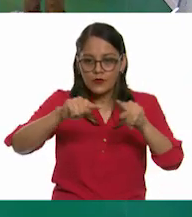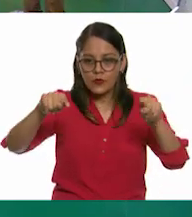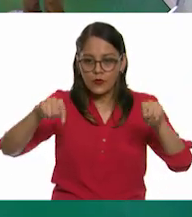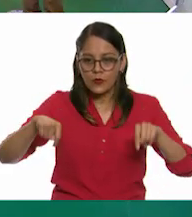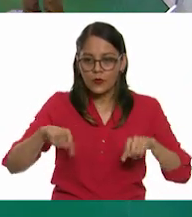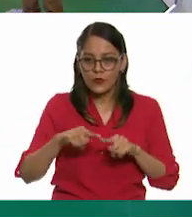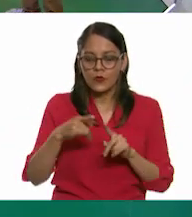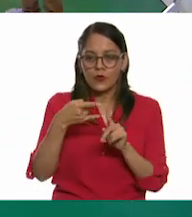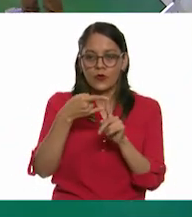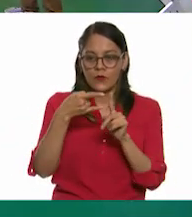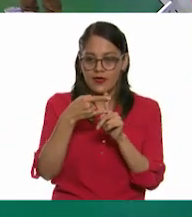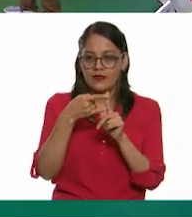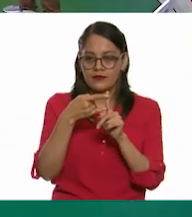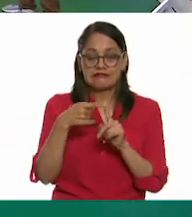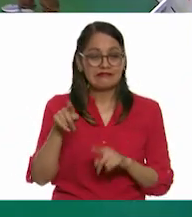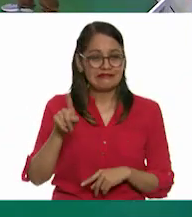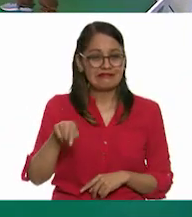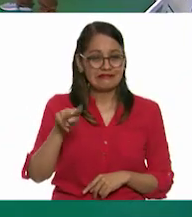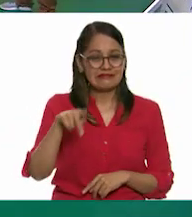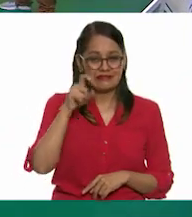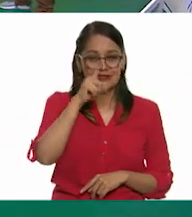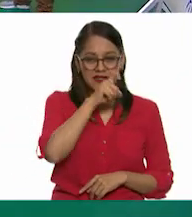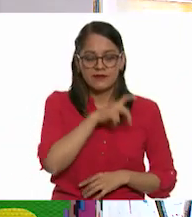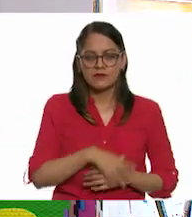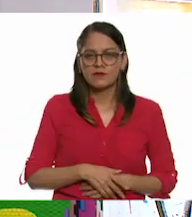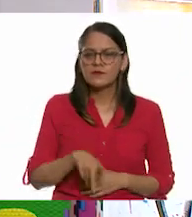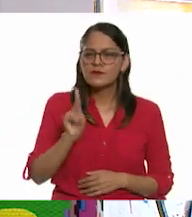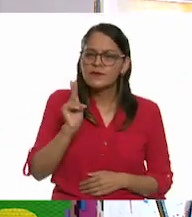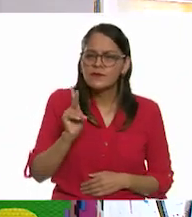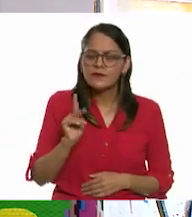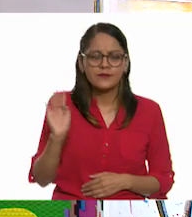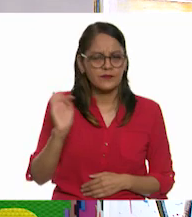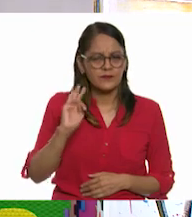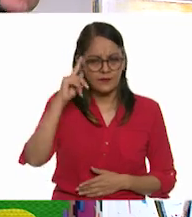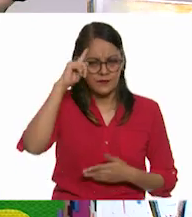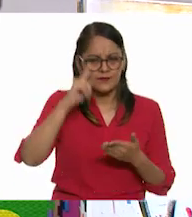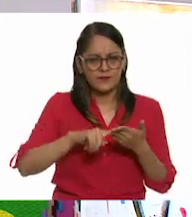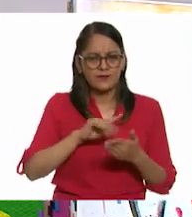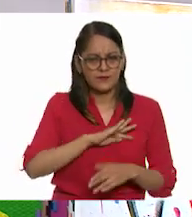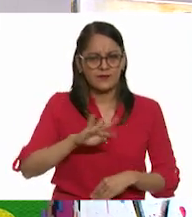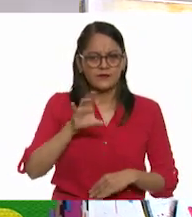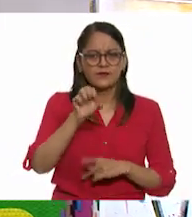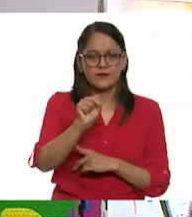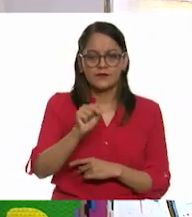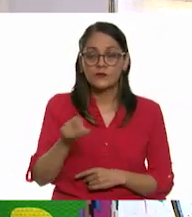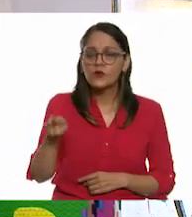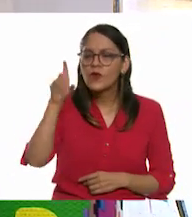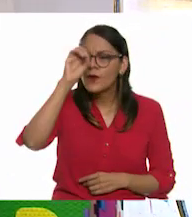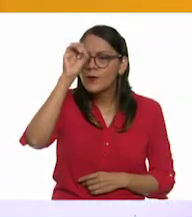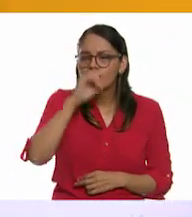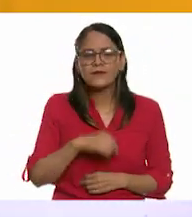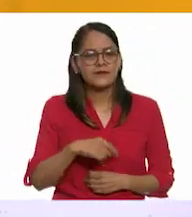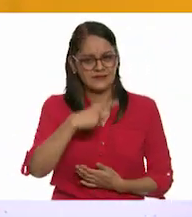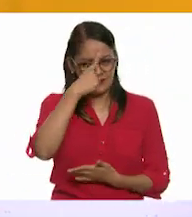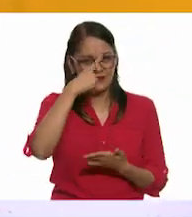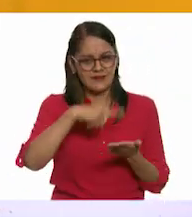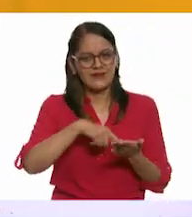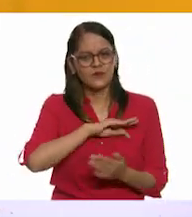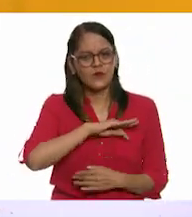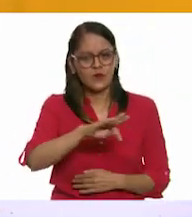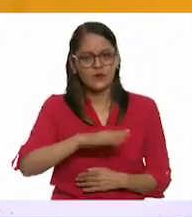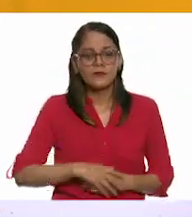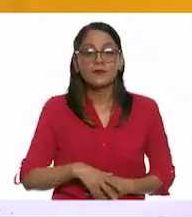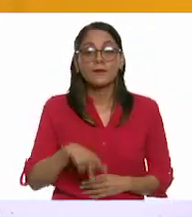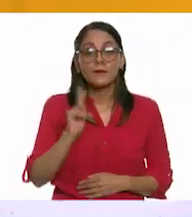es complicado. Pues sí, se escucha algo complicado. Pero probablemente lo logremos. ¿O tú qué opinas, Rita? Yo creo que sí lo podemos lograr.